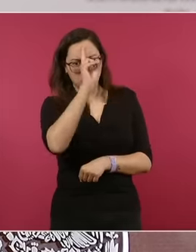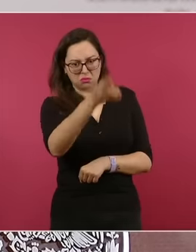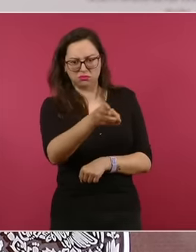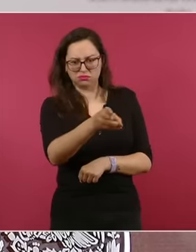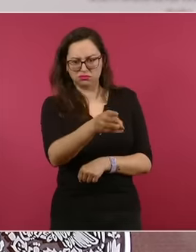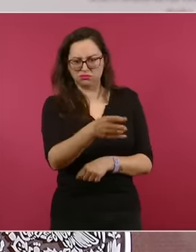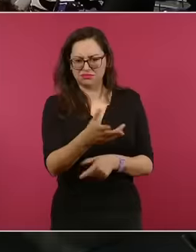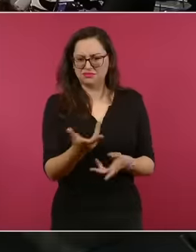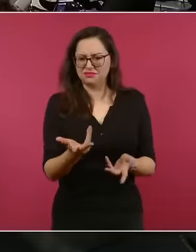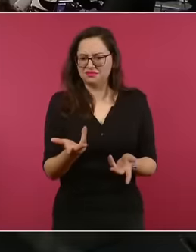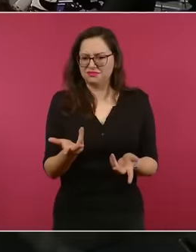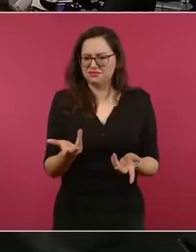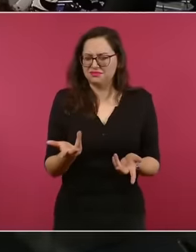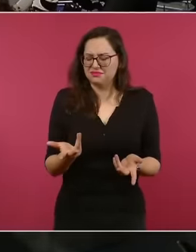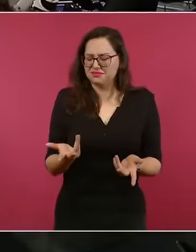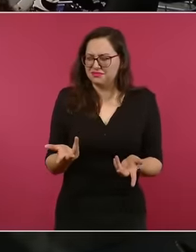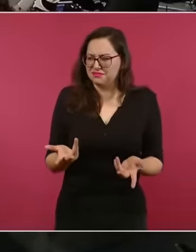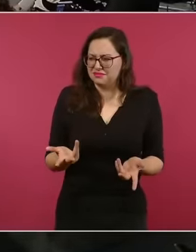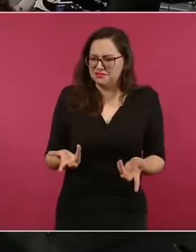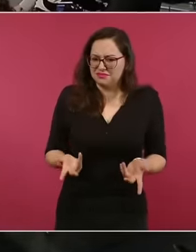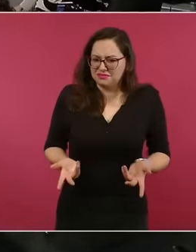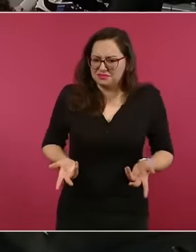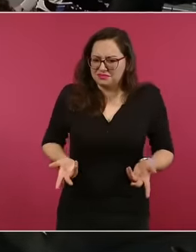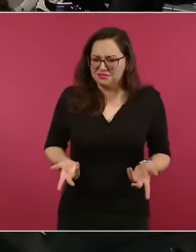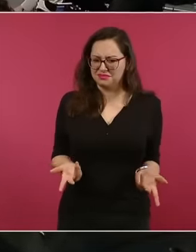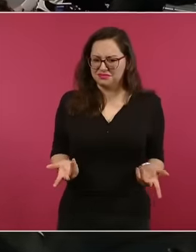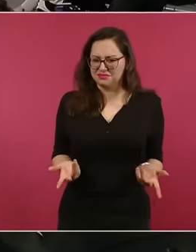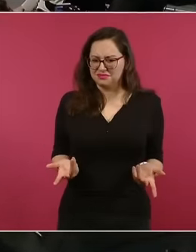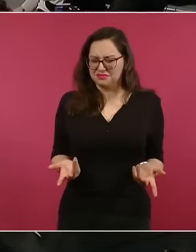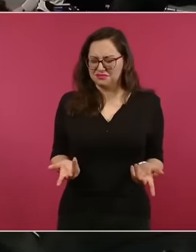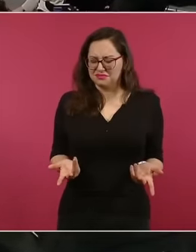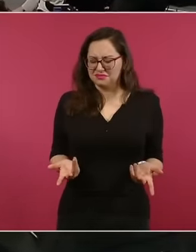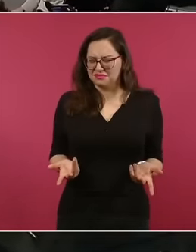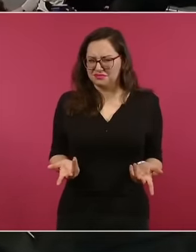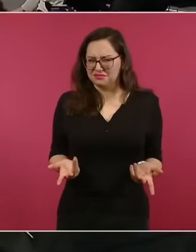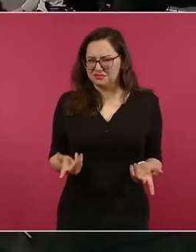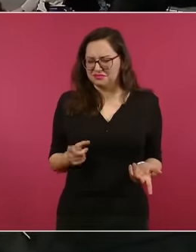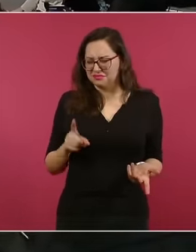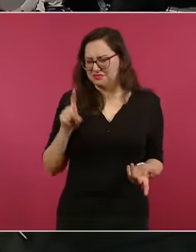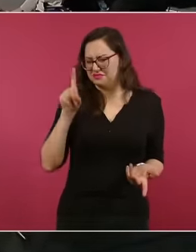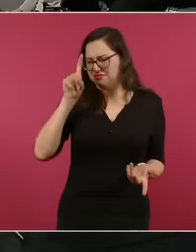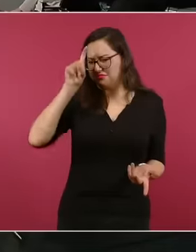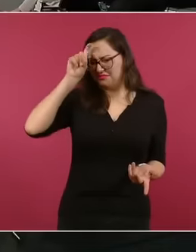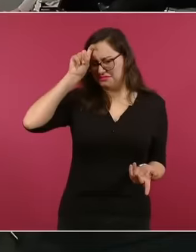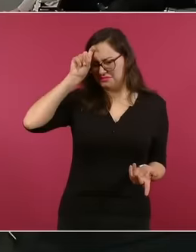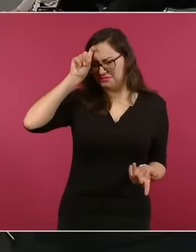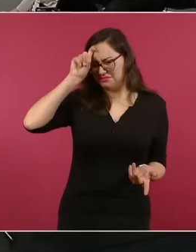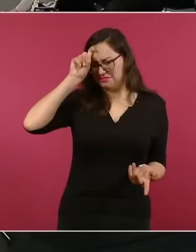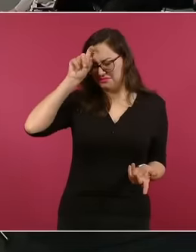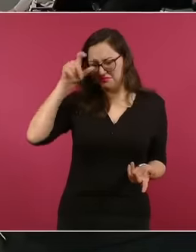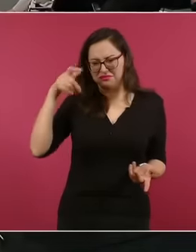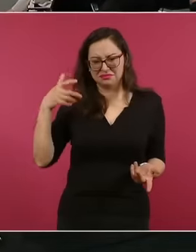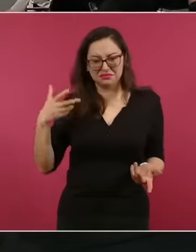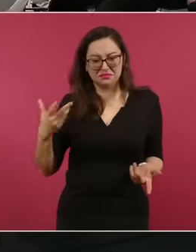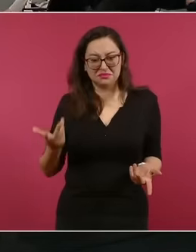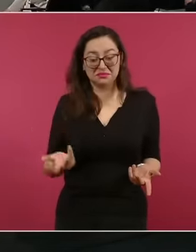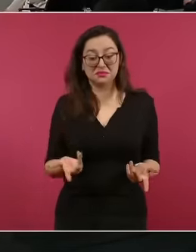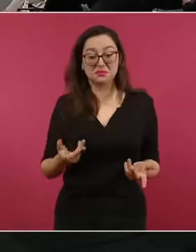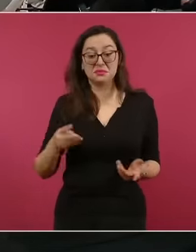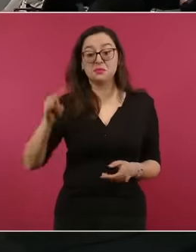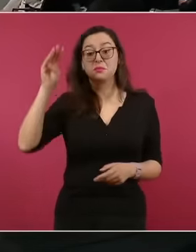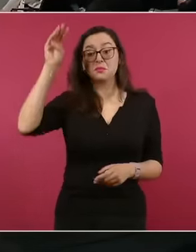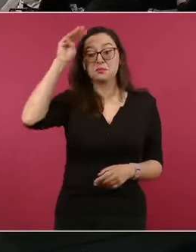O sea, pensaban, o sea, negarlo, pero además con la idea segura